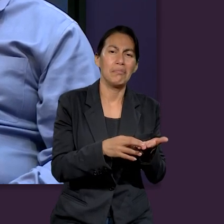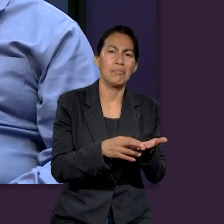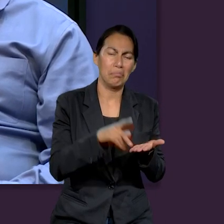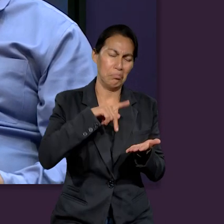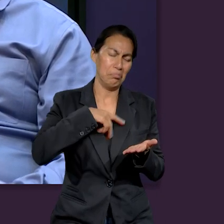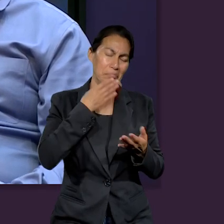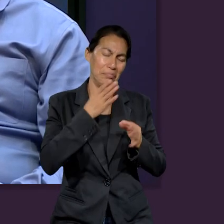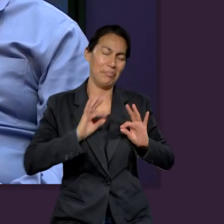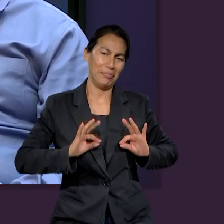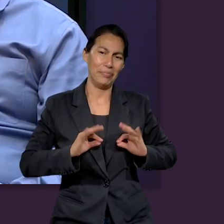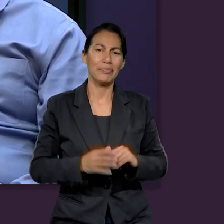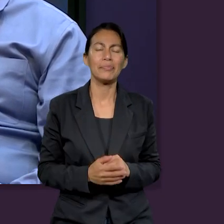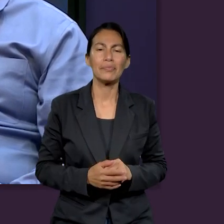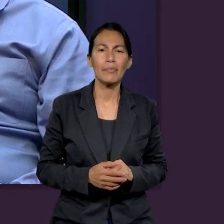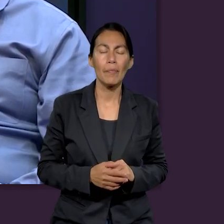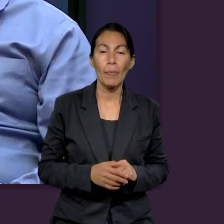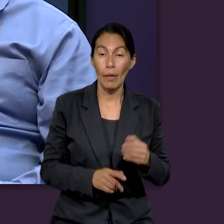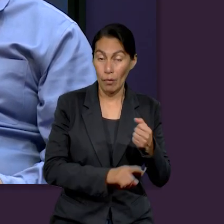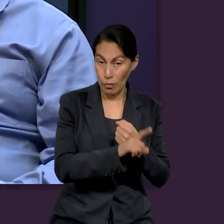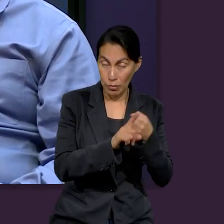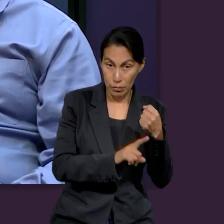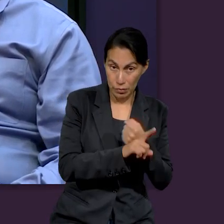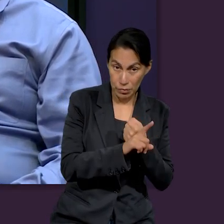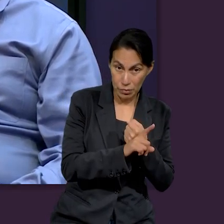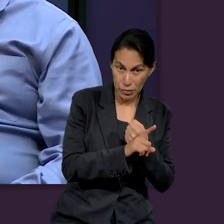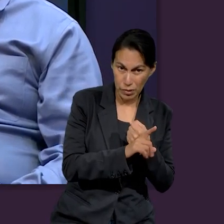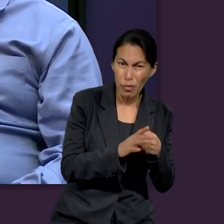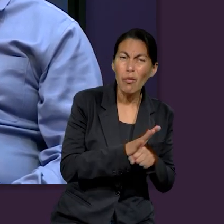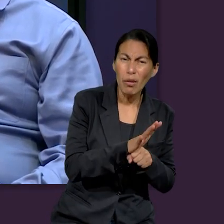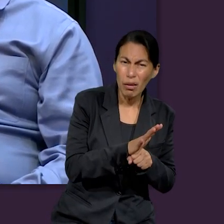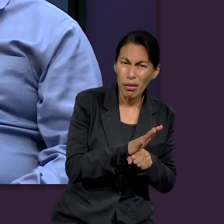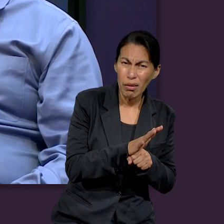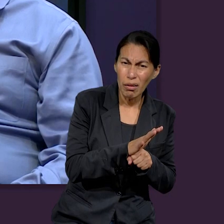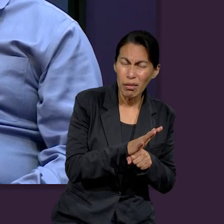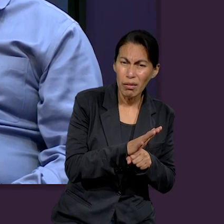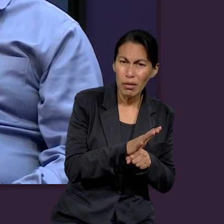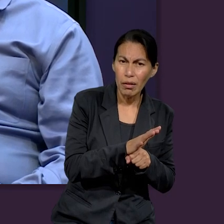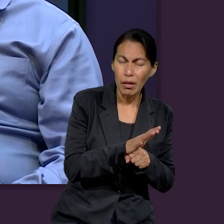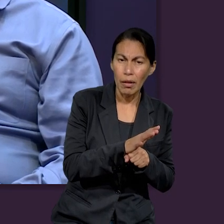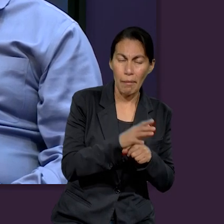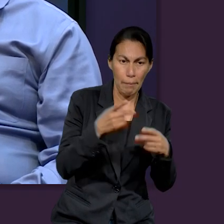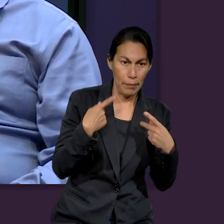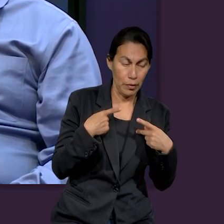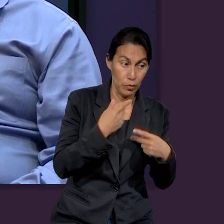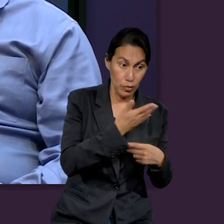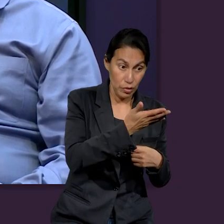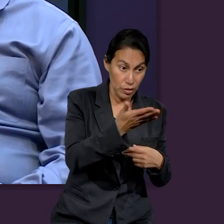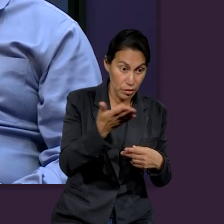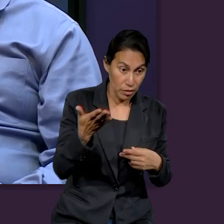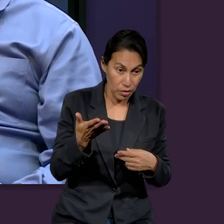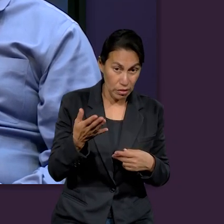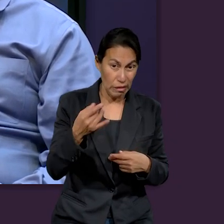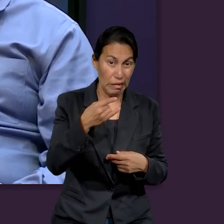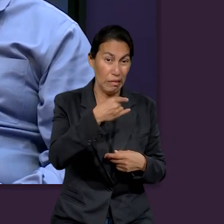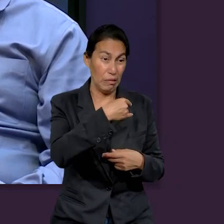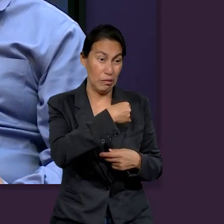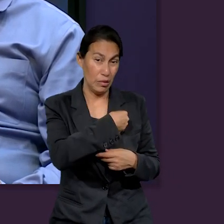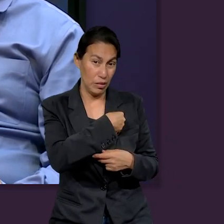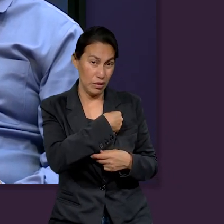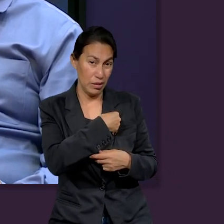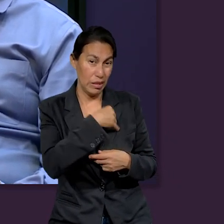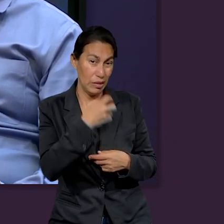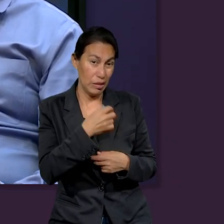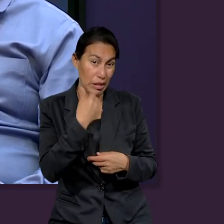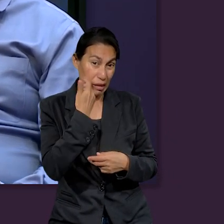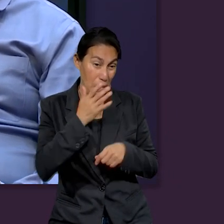Es un método, un medio para obtener un fin. El problema que tiene es que el humano pues es un ser